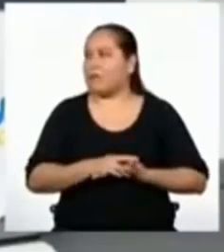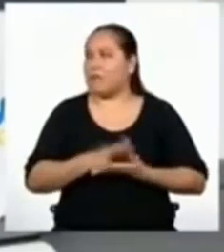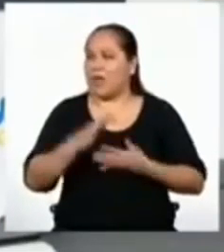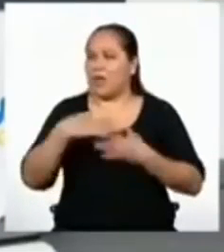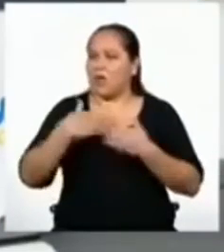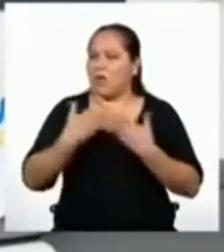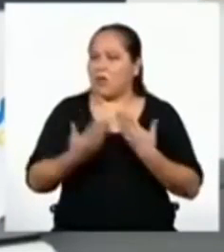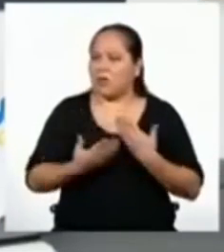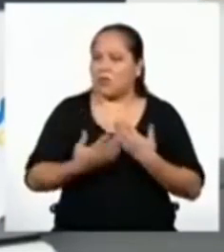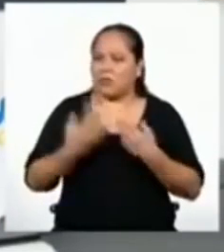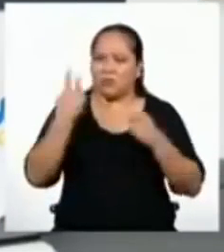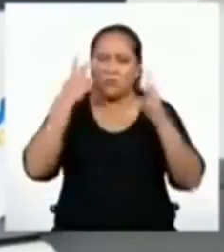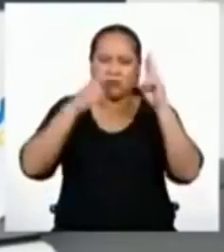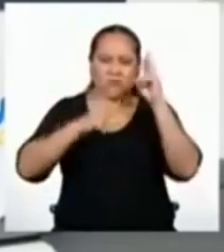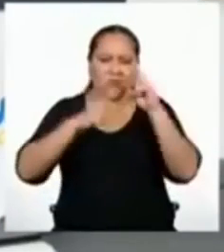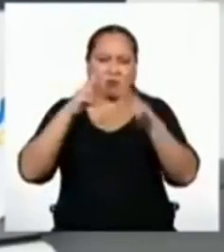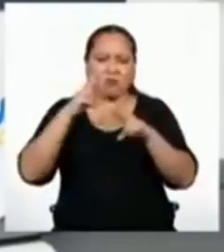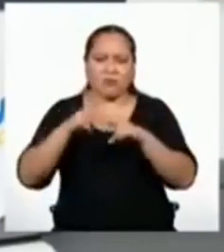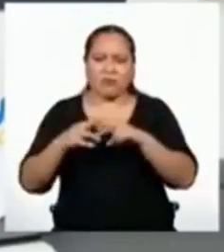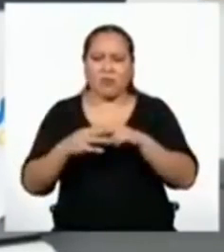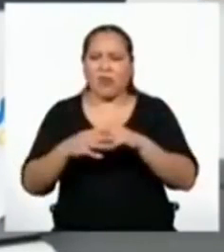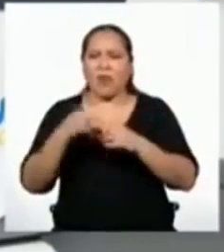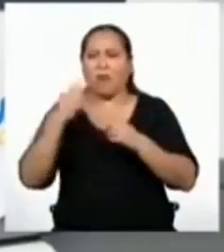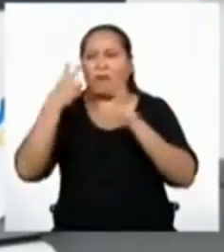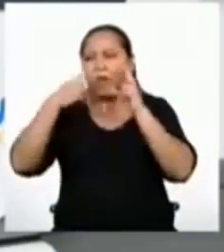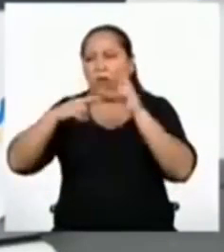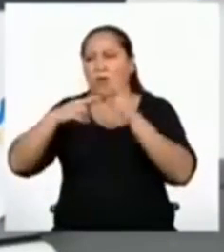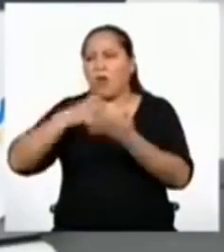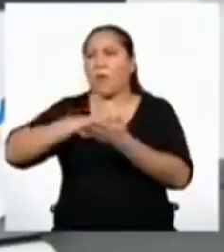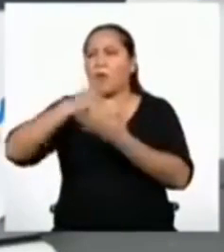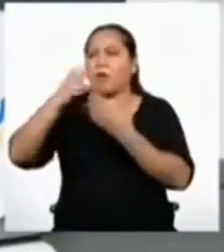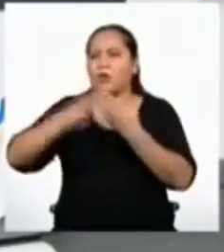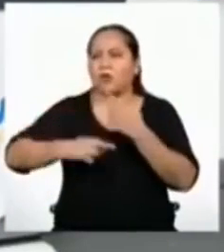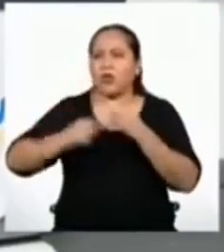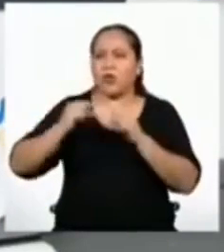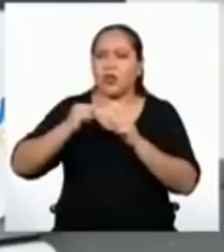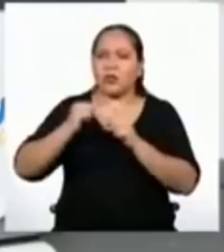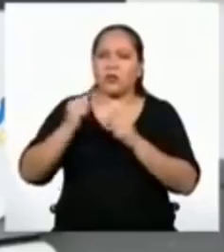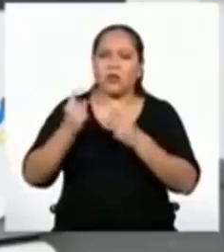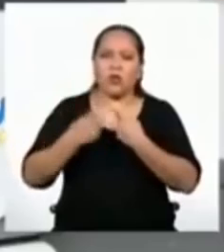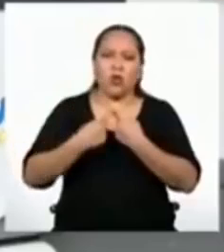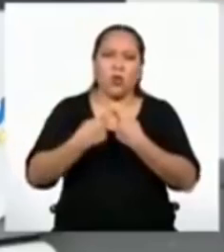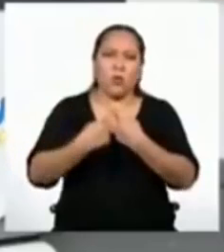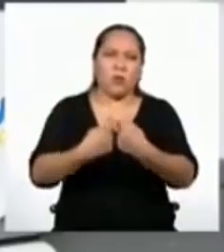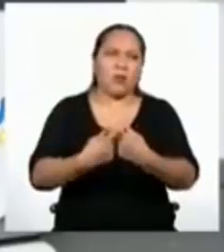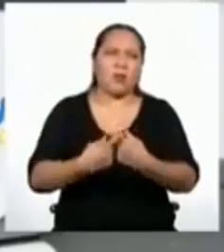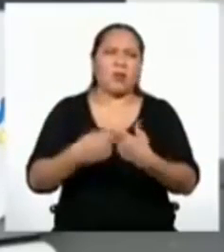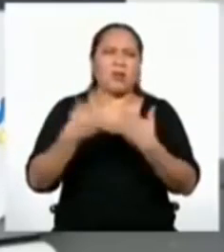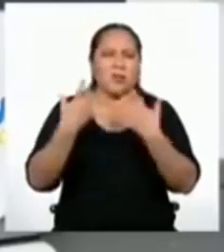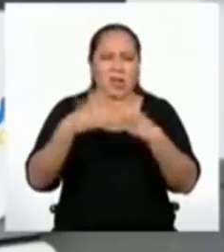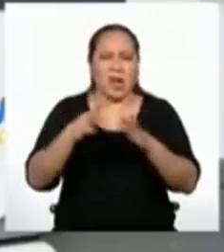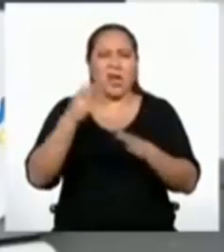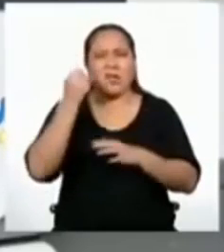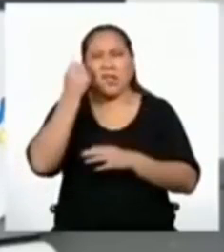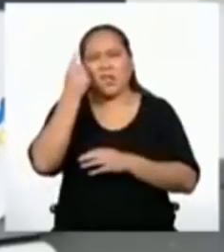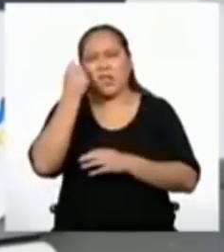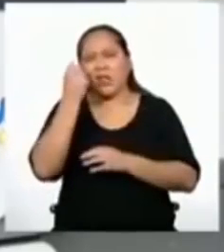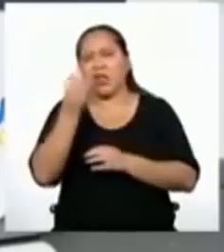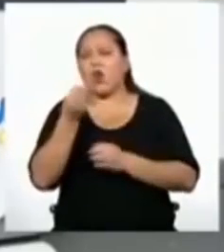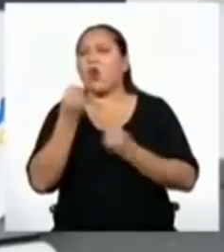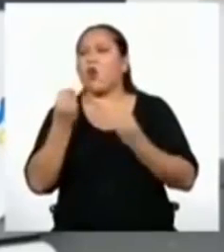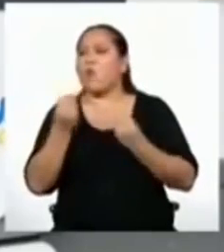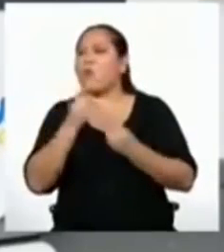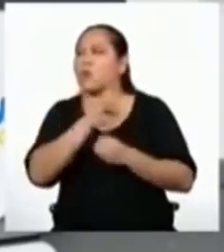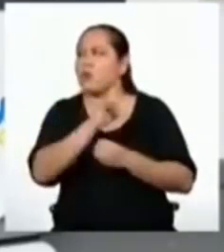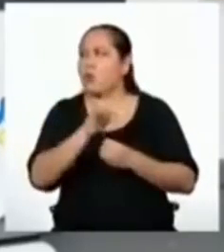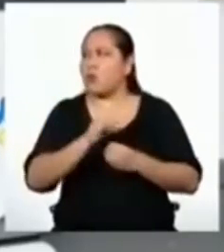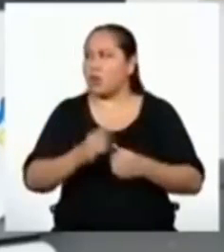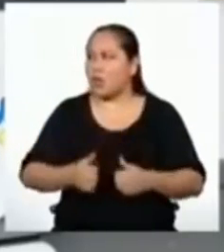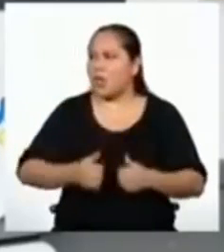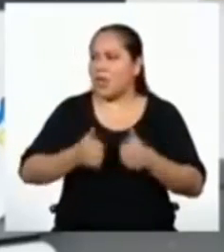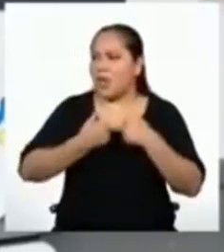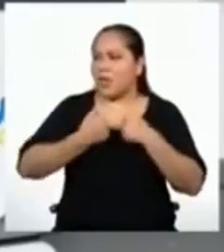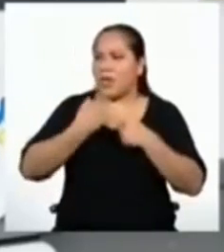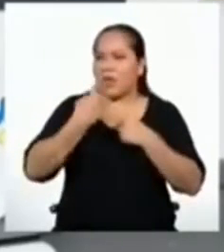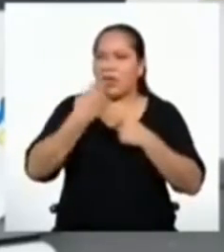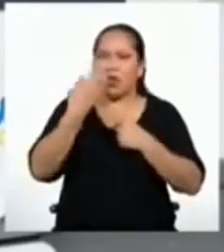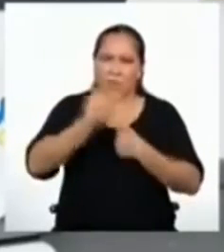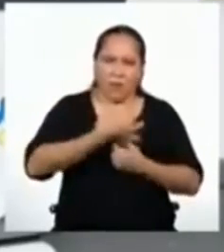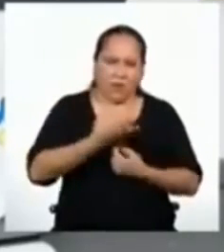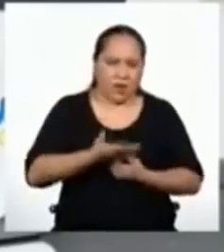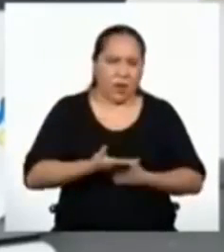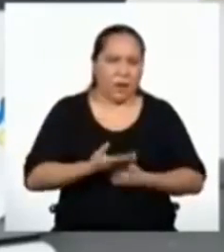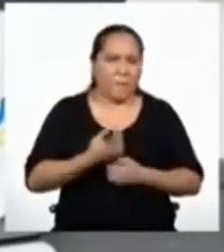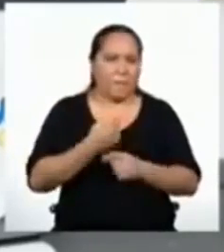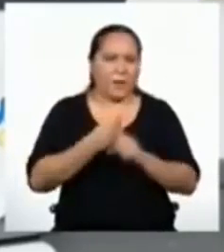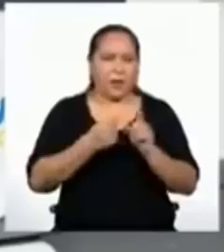luego de varios programas sobre progresiones geométricas, yo creo que ya se entiende para qué se usan en la vida real. Sin